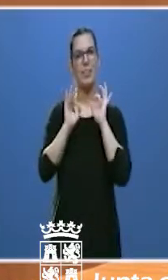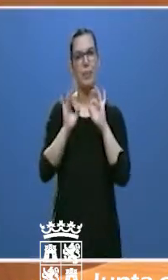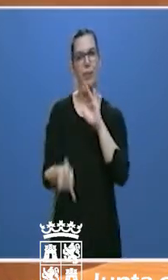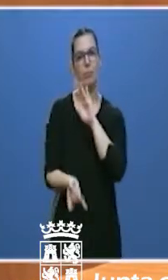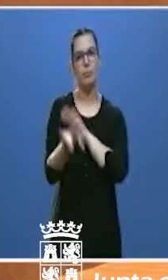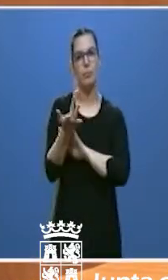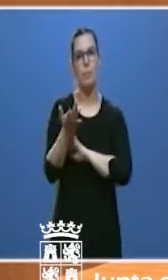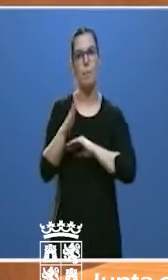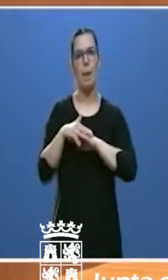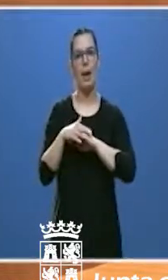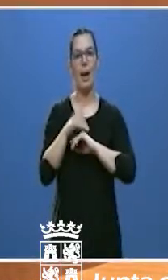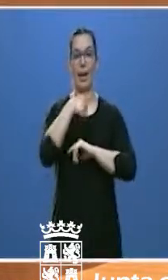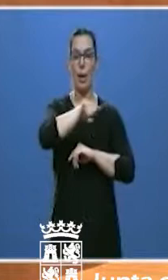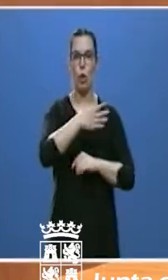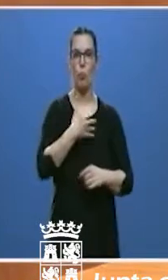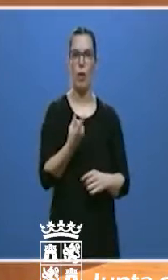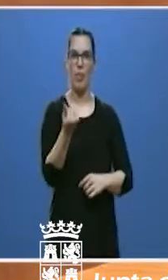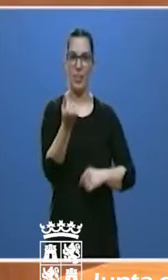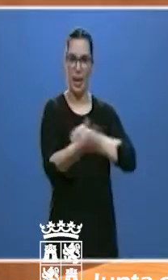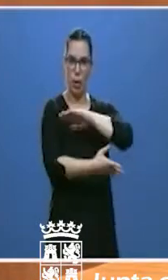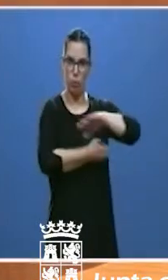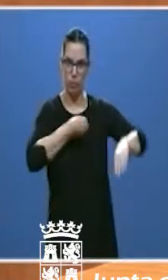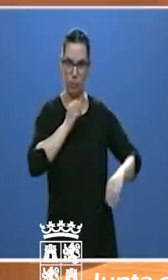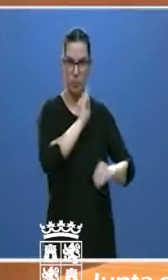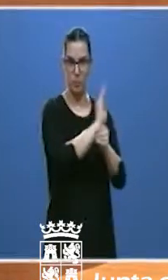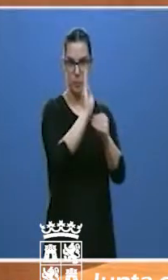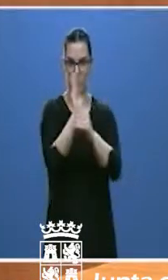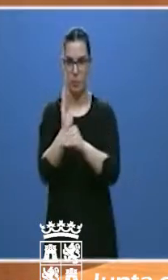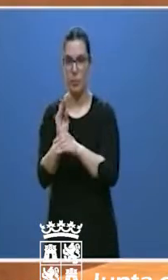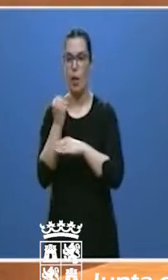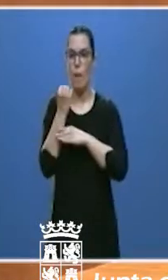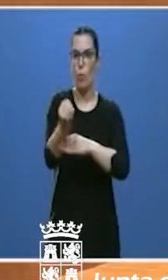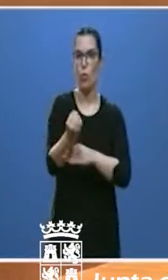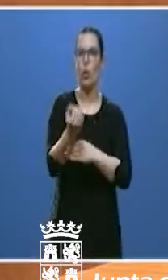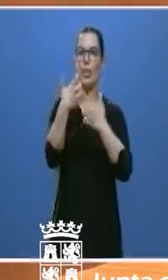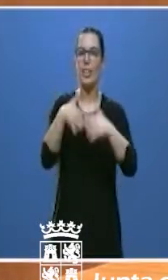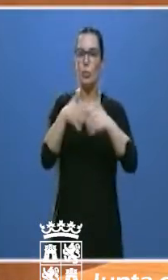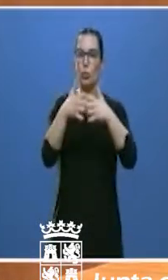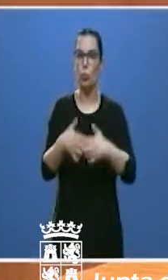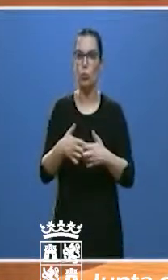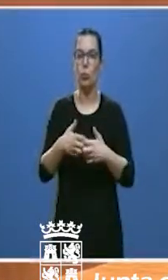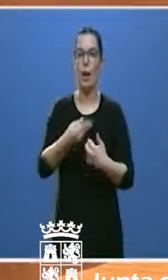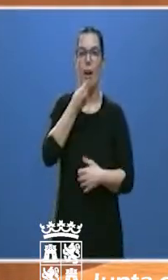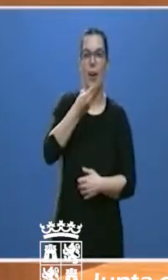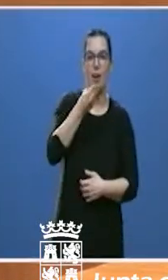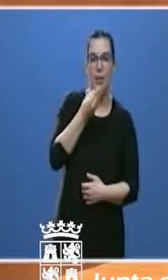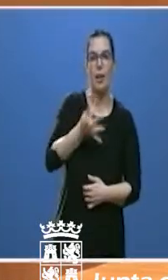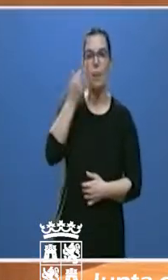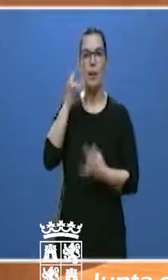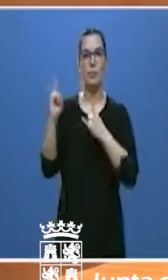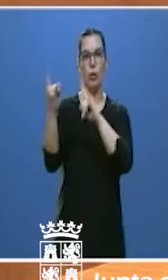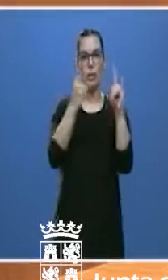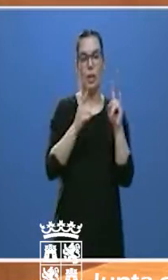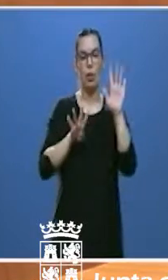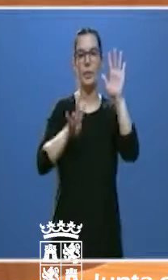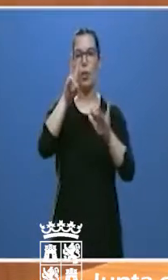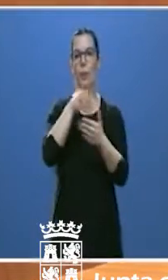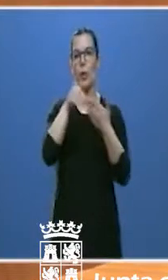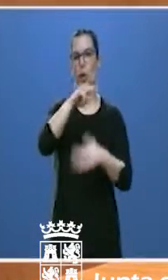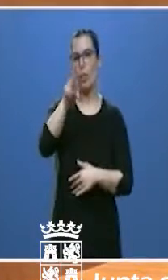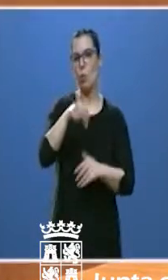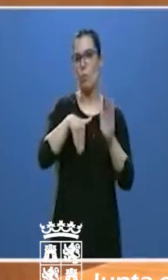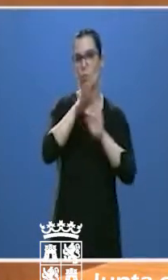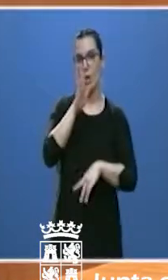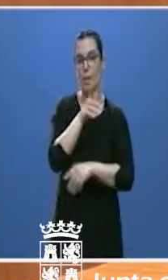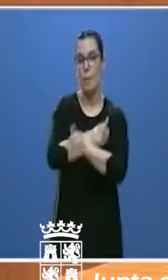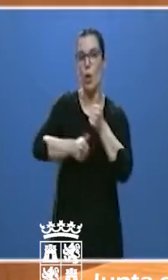su liquidez, con apoyos para la industria agroalimentaria y forestal por más de 92 millones de euros, priorizando las